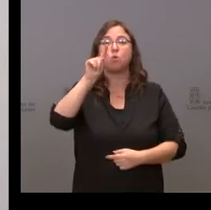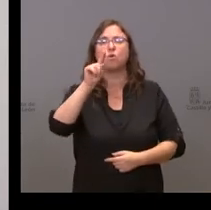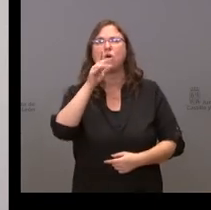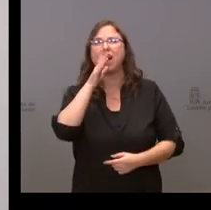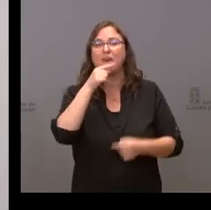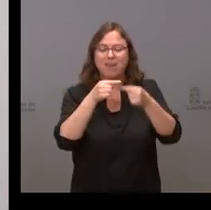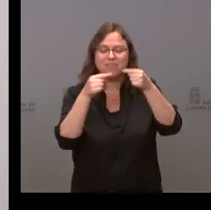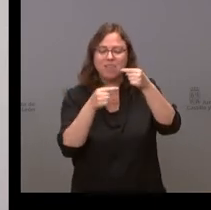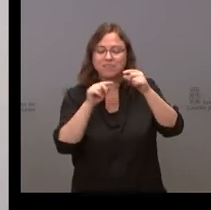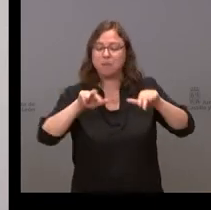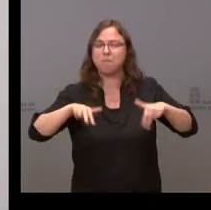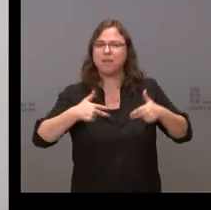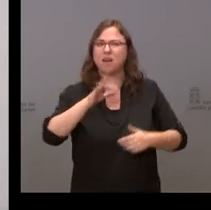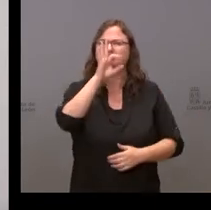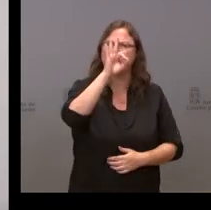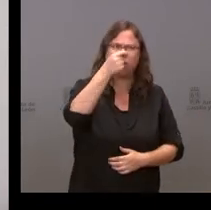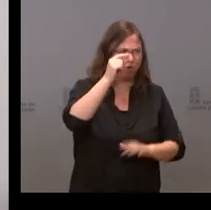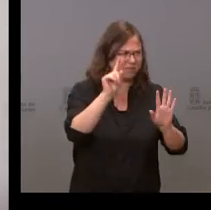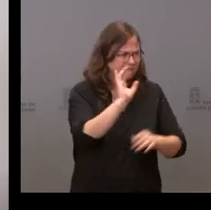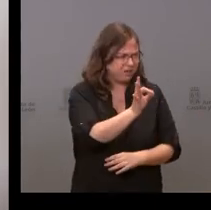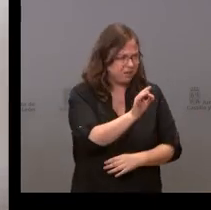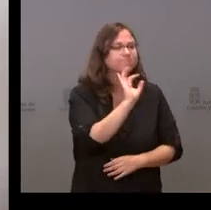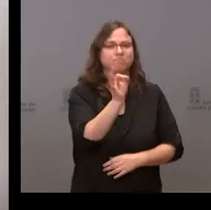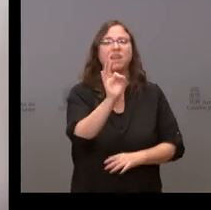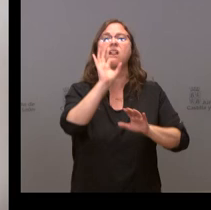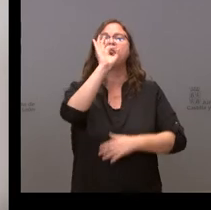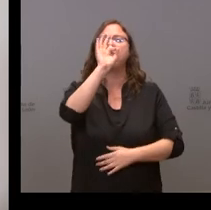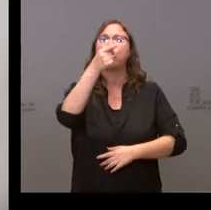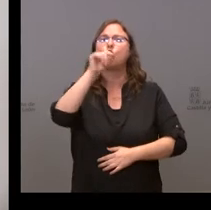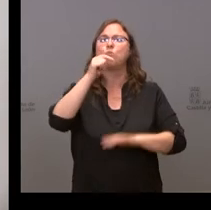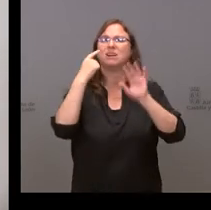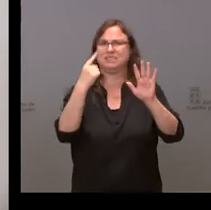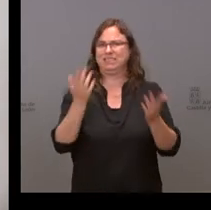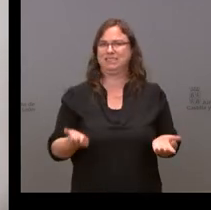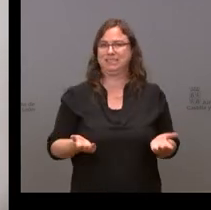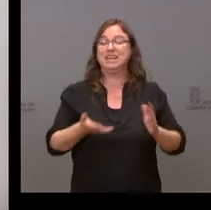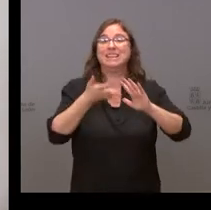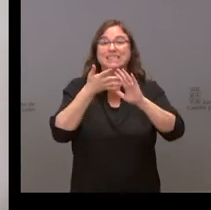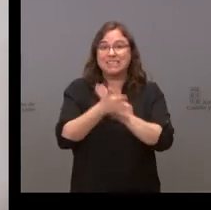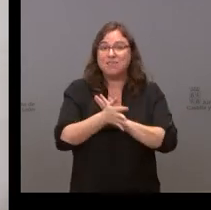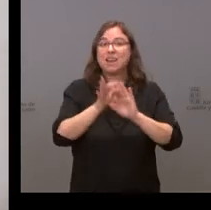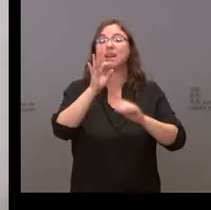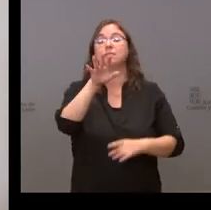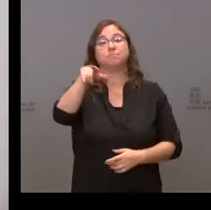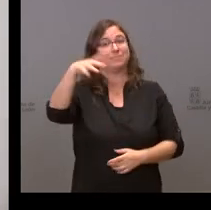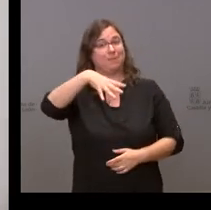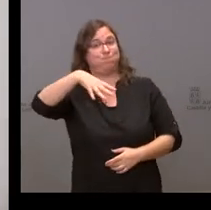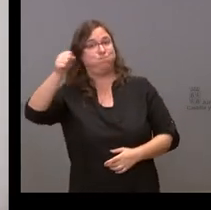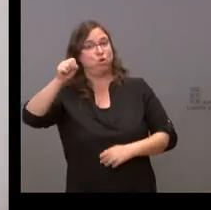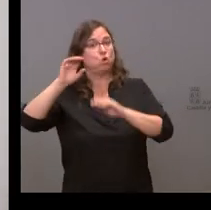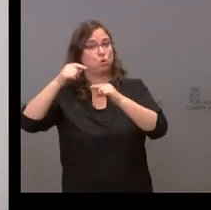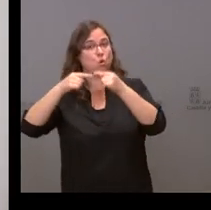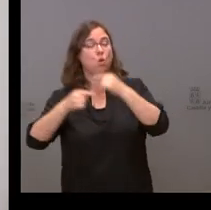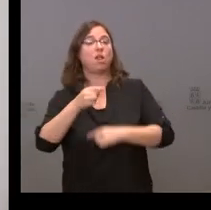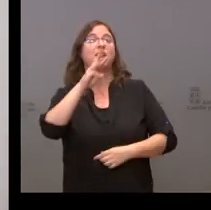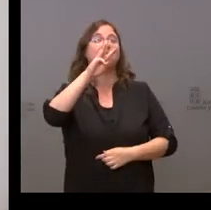,6. Con lo cual, el Gobierno de España se ha reservado un 3,9% de déficit